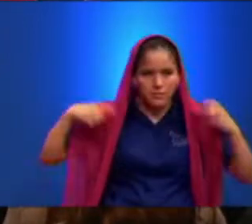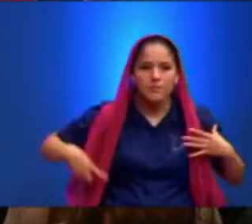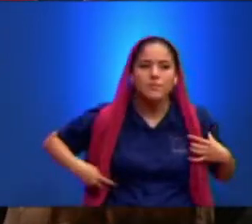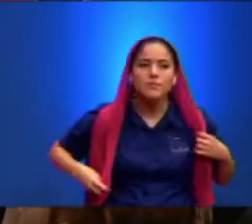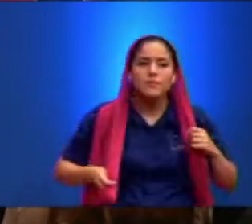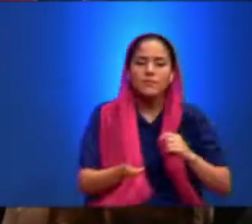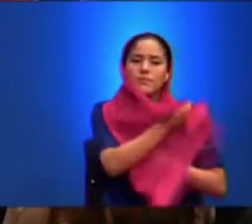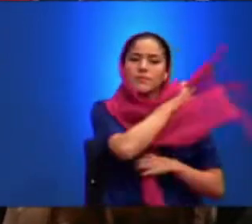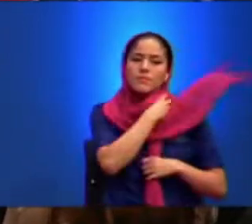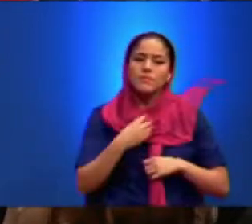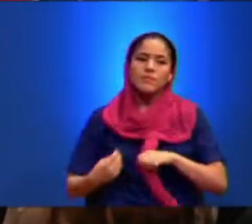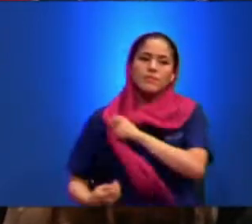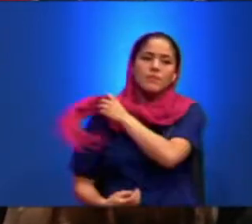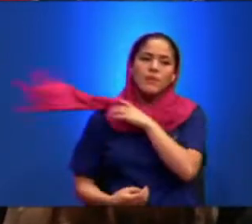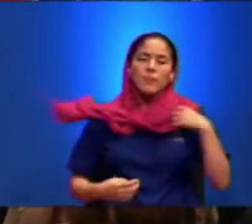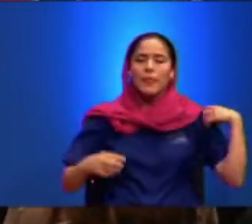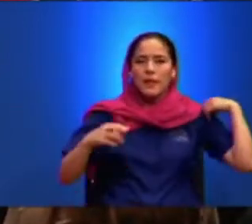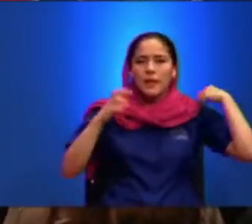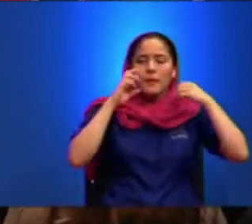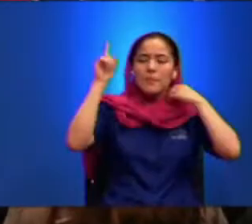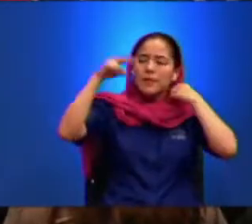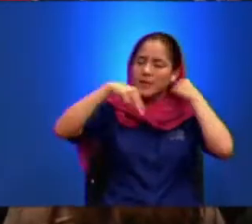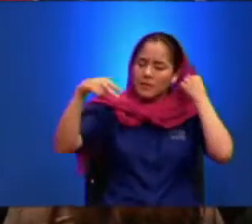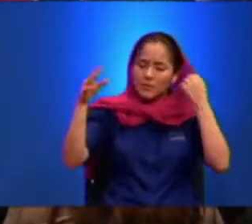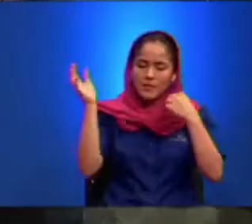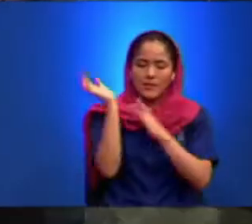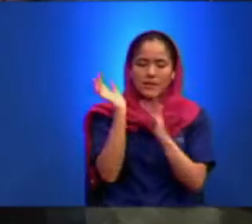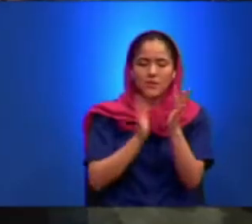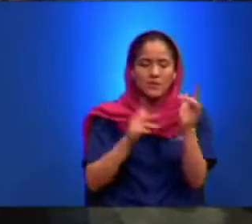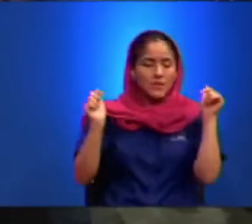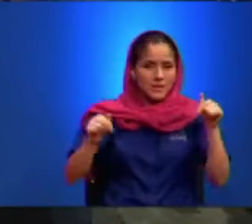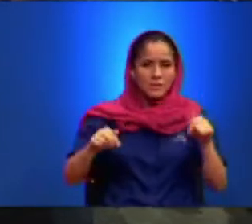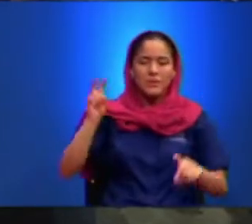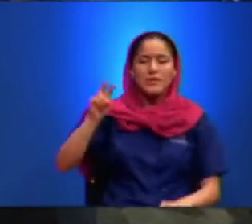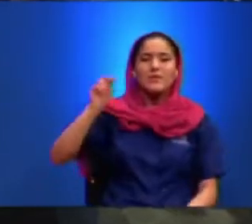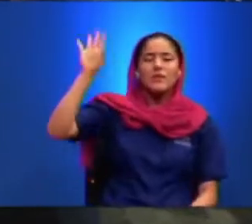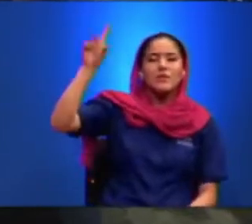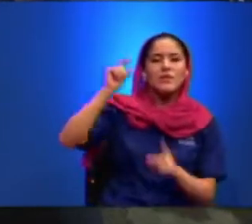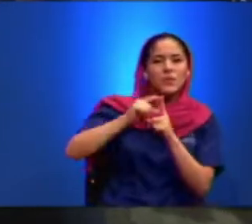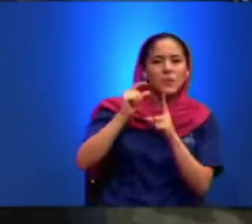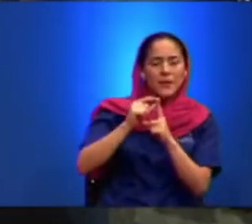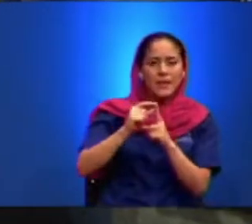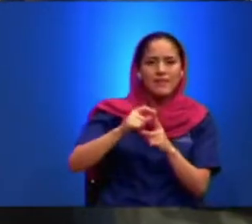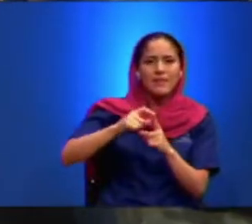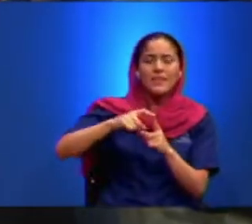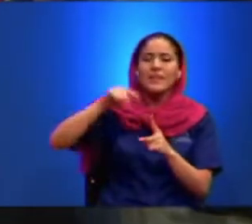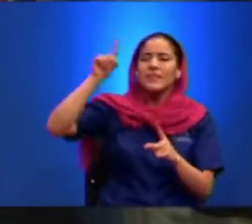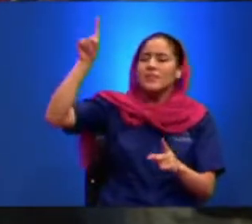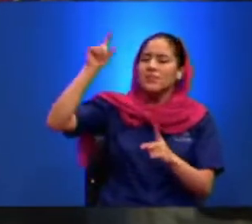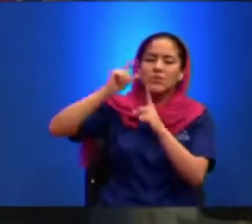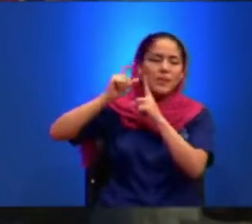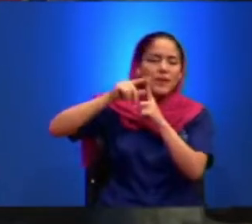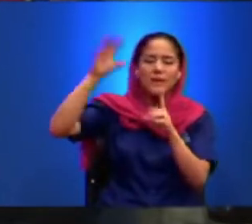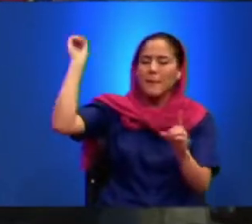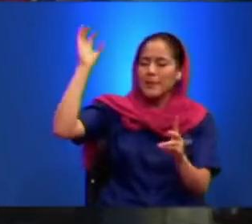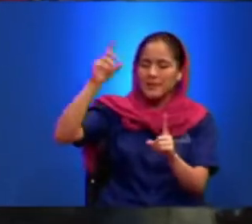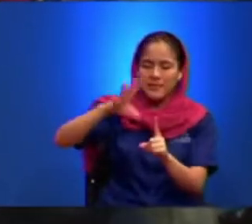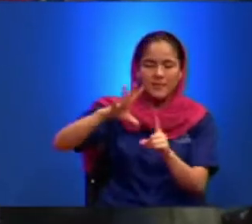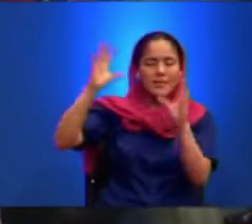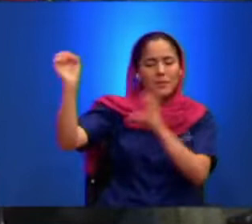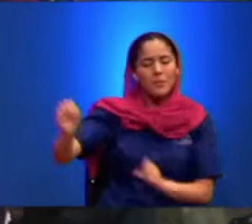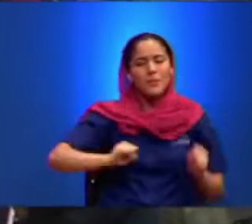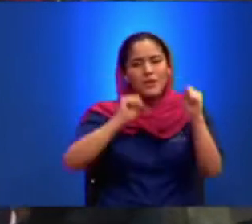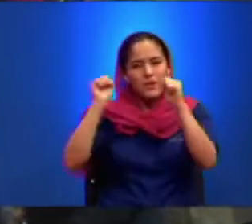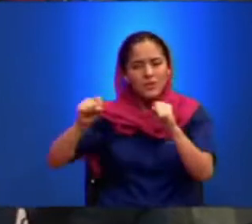necesitados siempre de tu palabra Señor Tu palabra, esa palabra bendita, poderosa con la cual tú